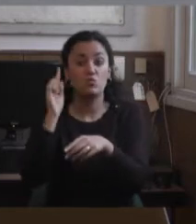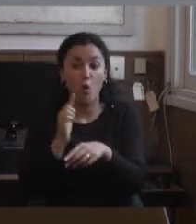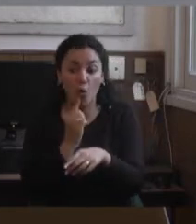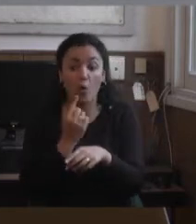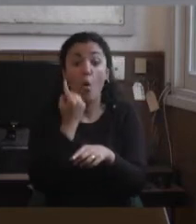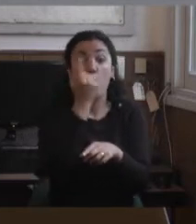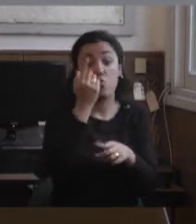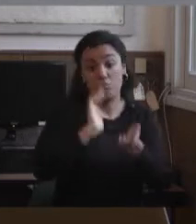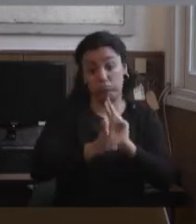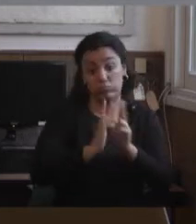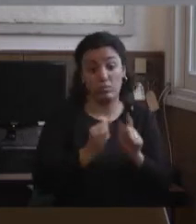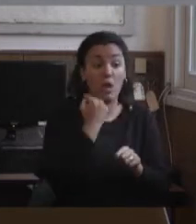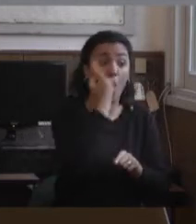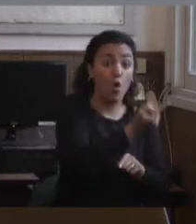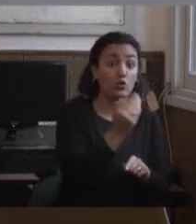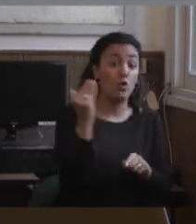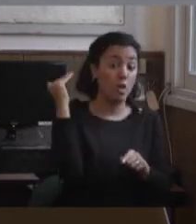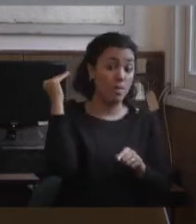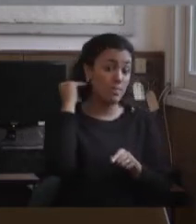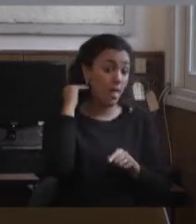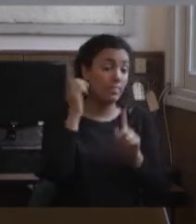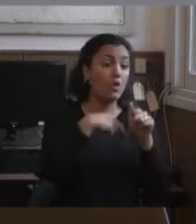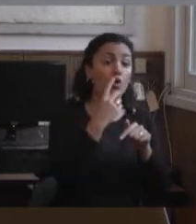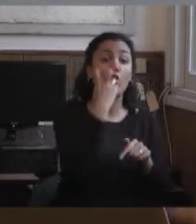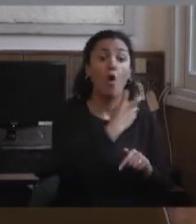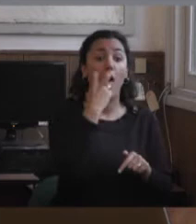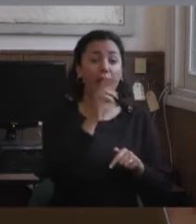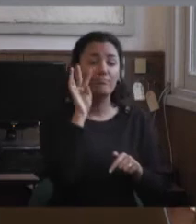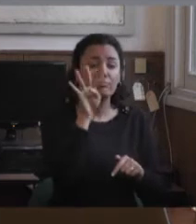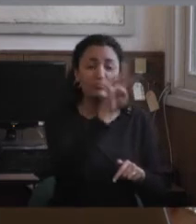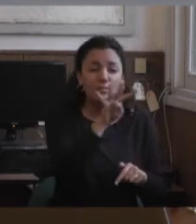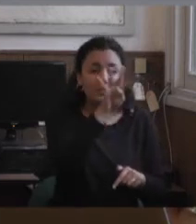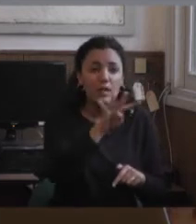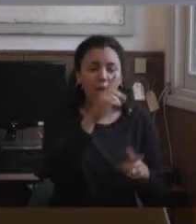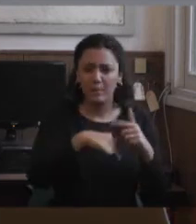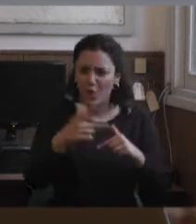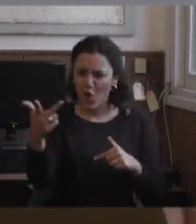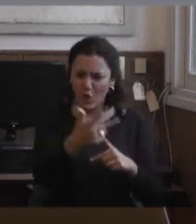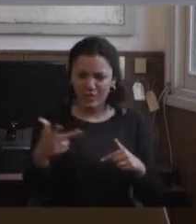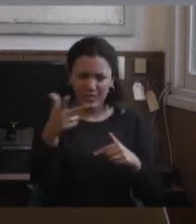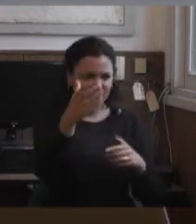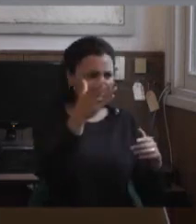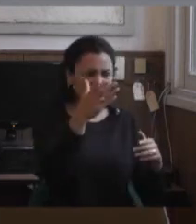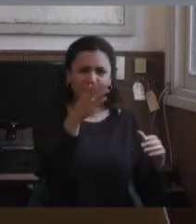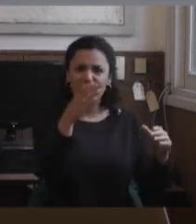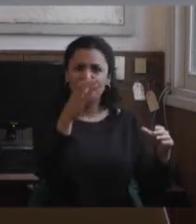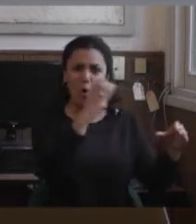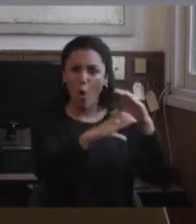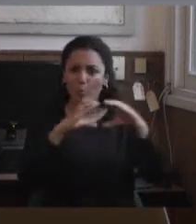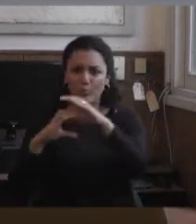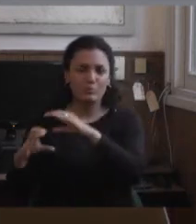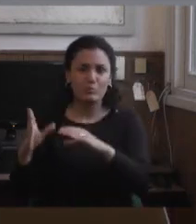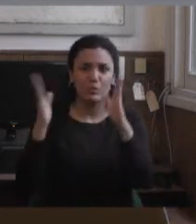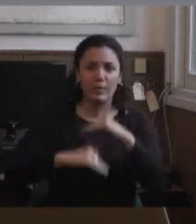tenía implante coclear, y otra leía los labios, y entre esas tres personas no se podían comunicar. Entonces decir, tengo un estudiante sordo,